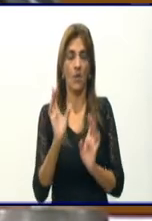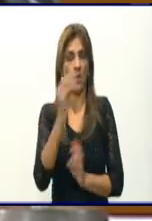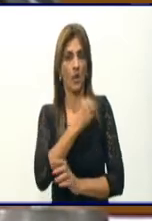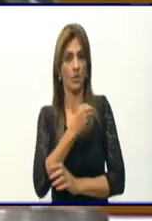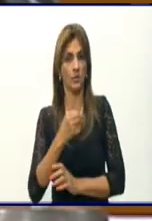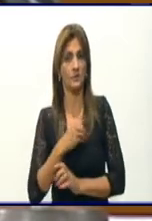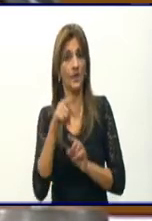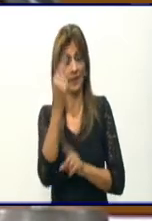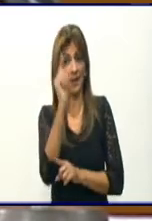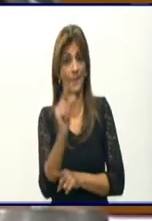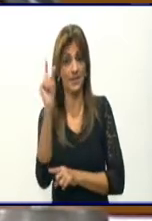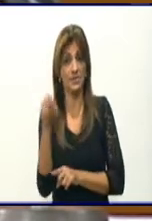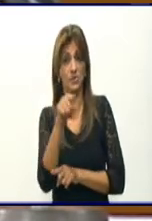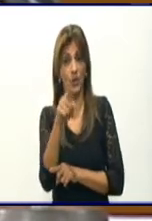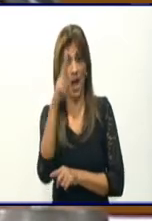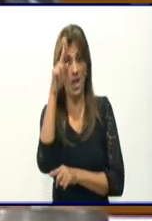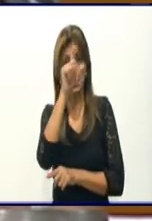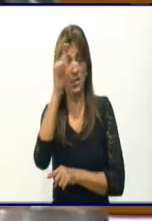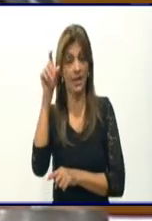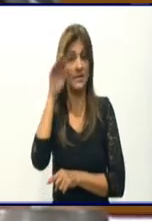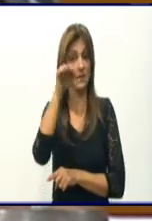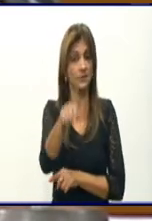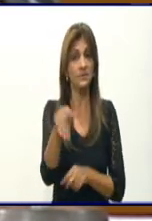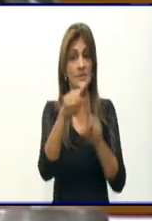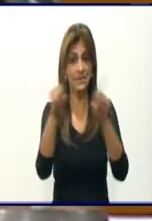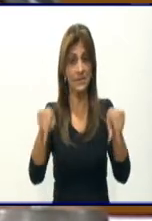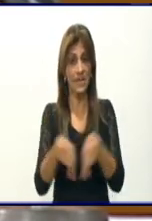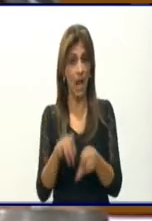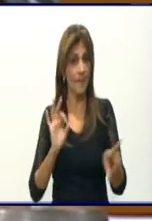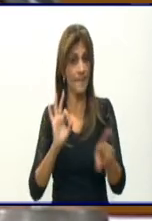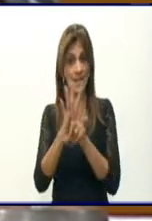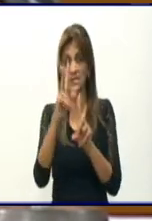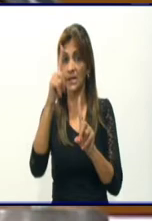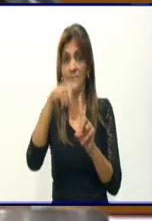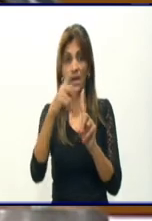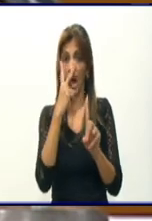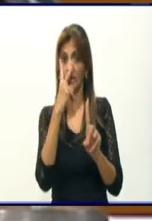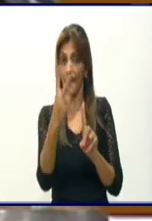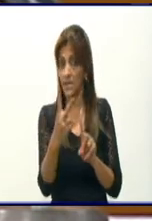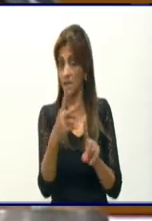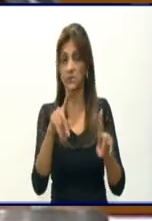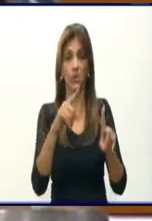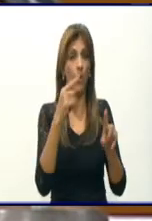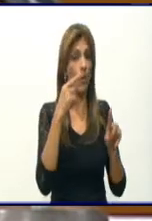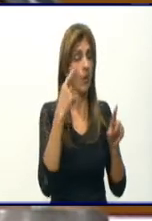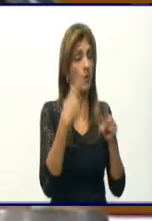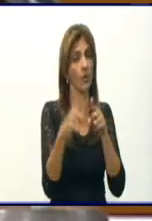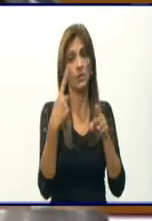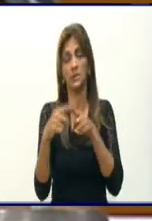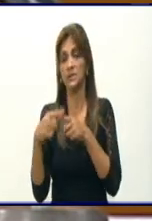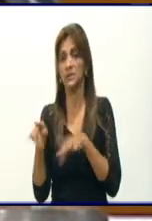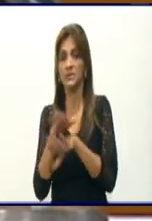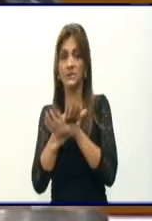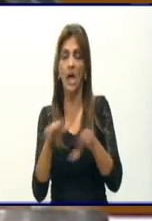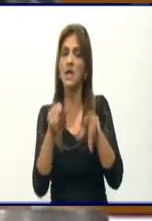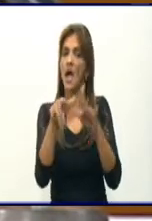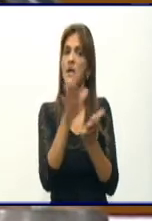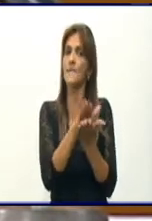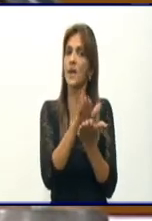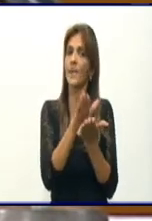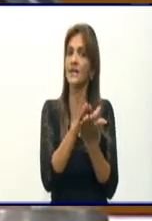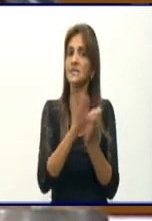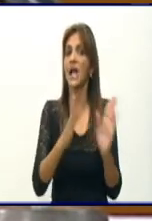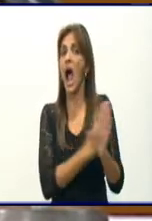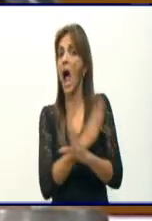ingresan en esta sala comienzan a recibir su tratamiento y bueno, ahí permanecen hasta que ya negativice su